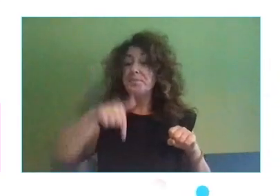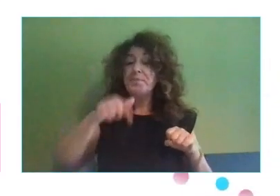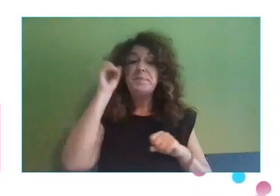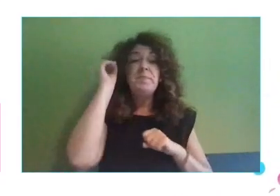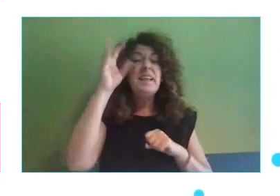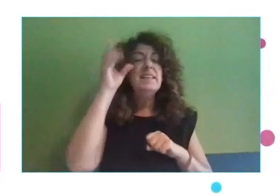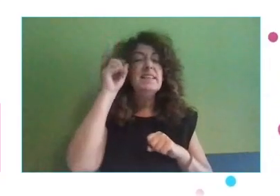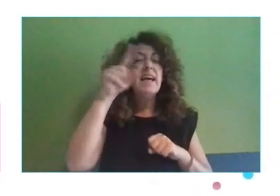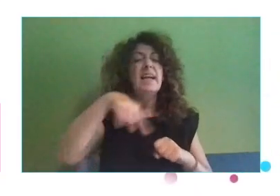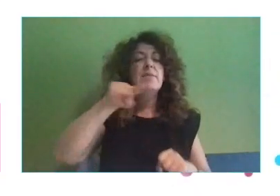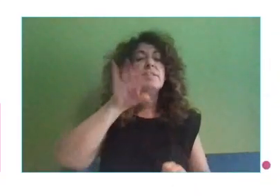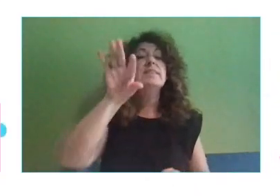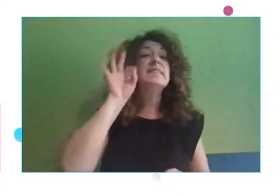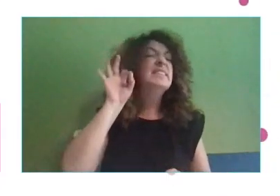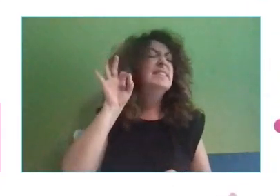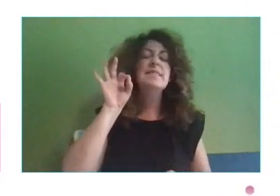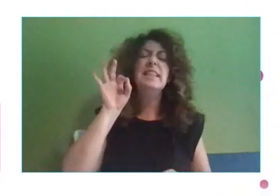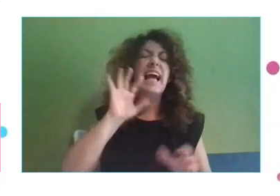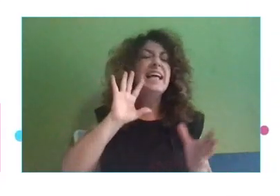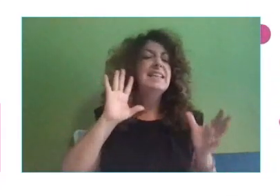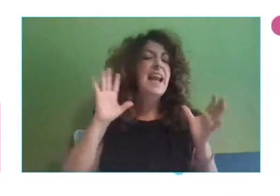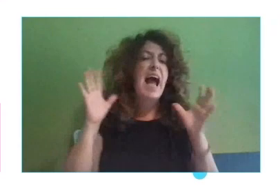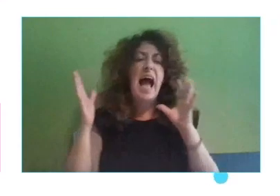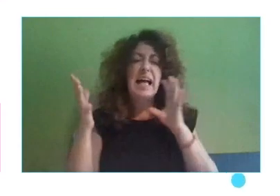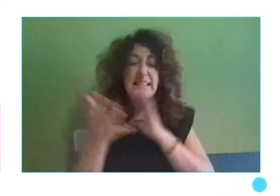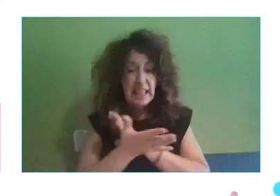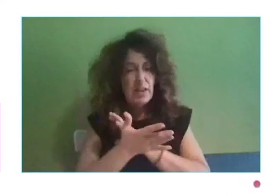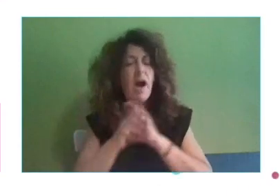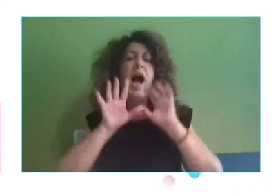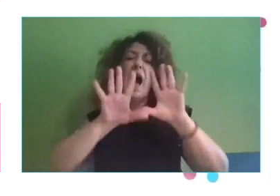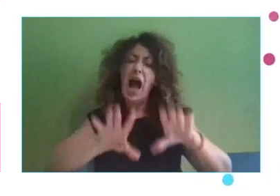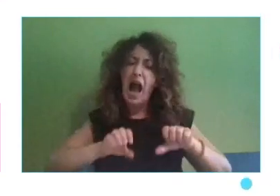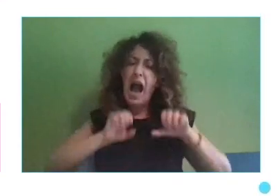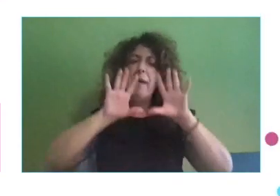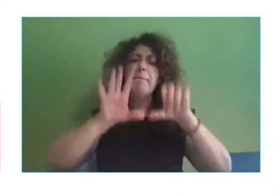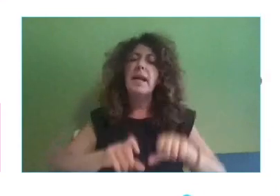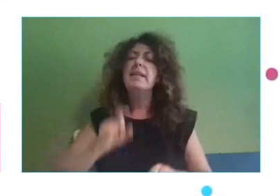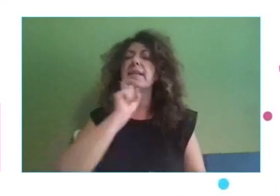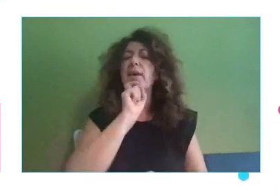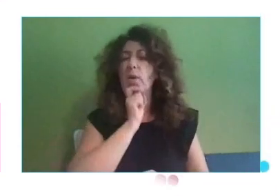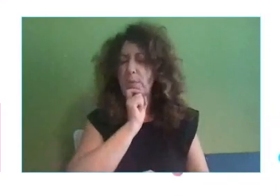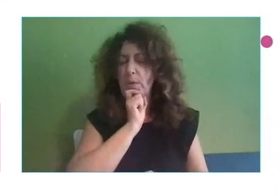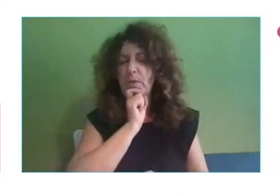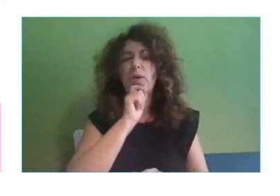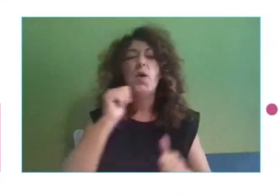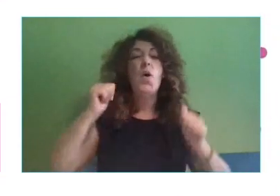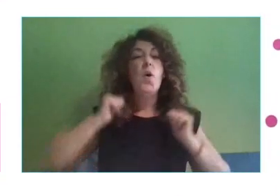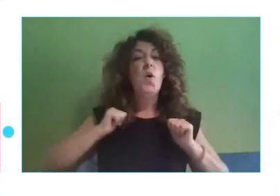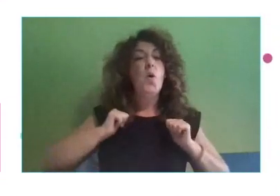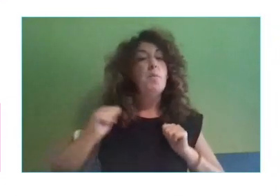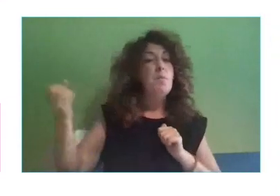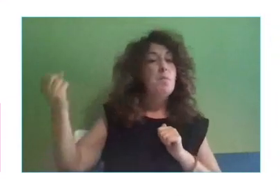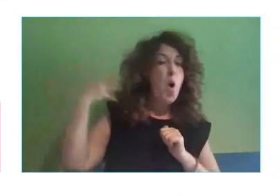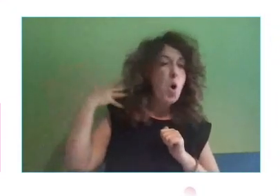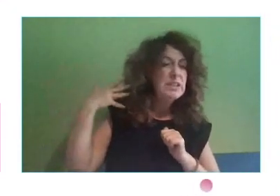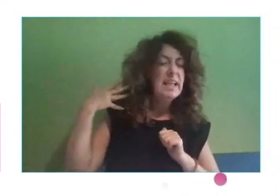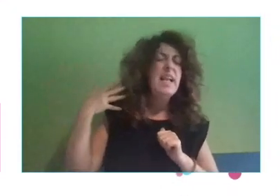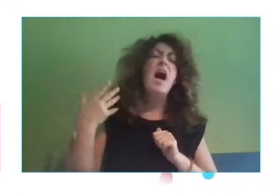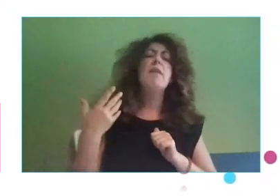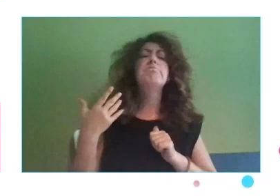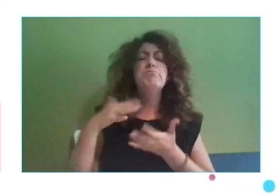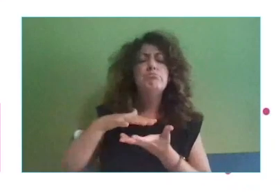Aprender a transicionar, empezar a diseñar cuál va a ser vuestro próximo paso. ¿Qué mochila tenéis que tener cargada? ¿Cuánto dinero tenéis que tener? ¿Cuánto tiempo